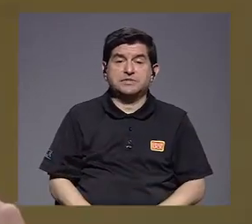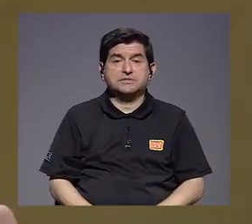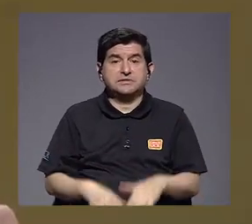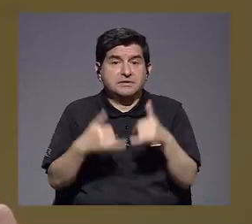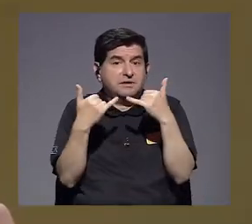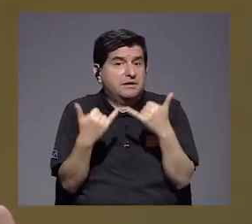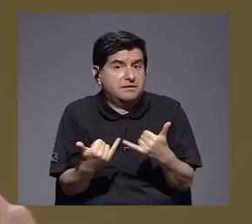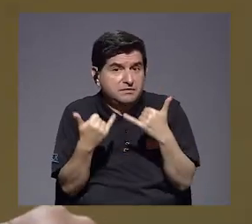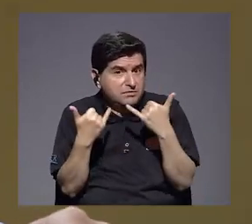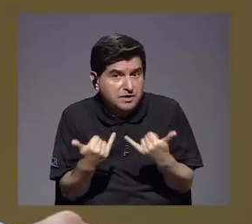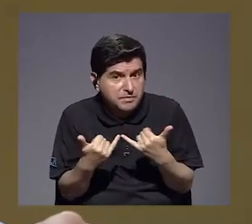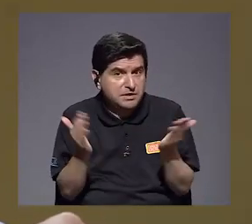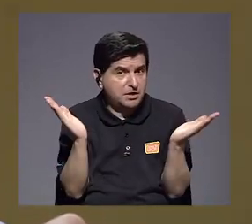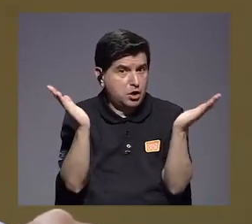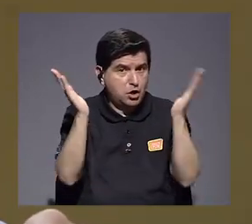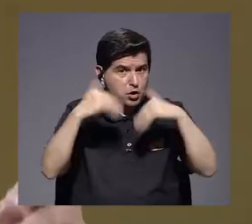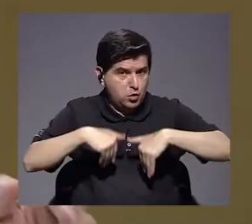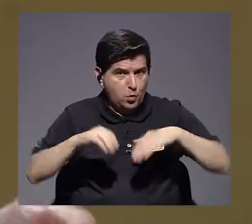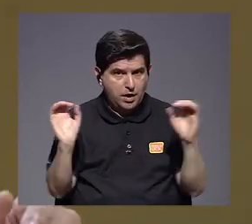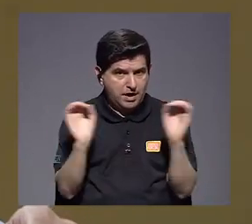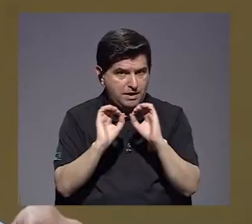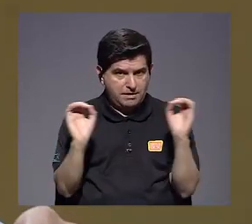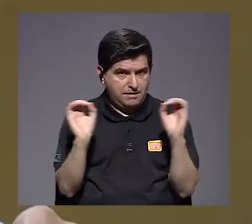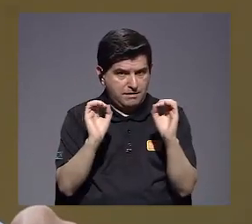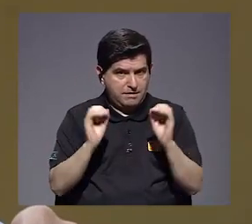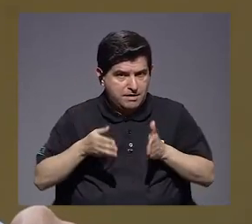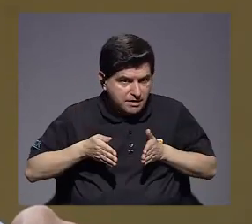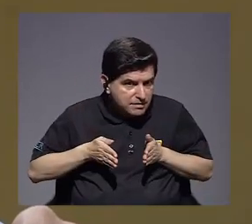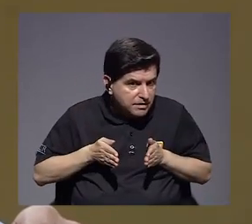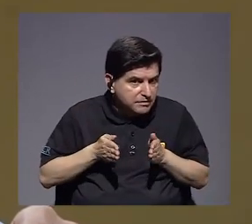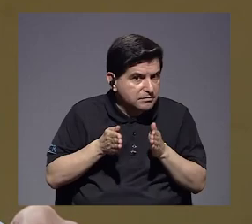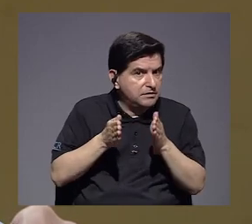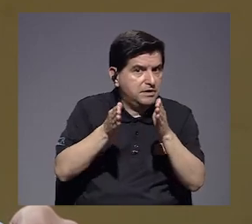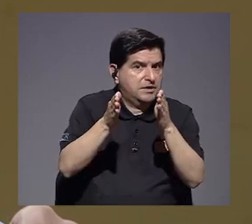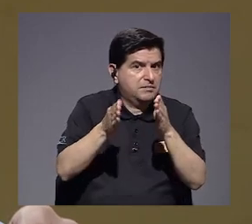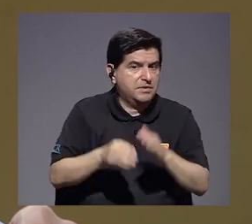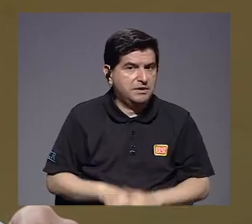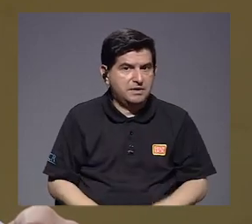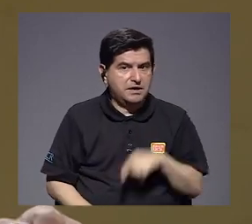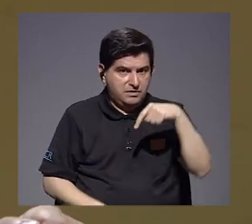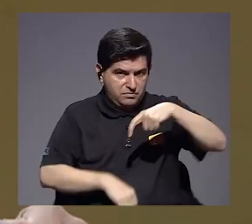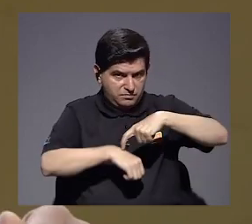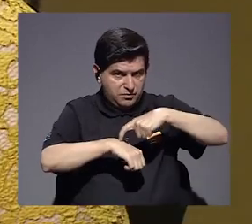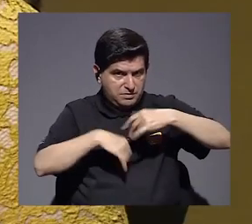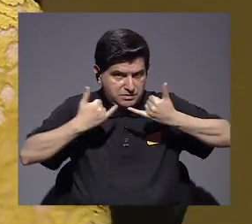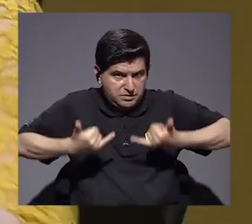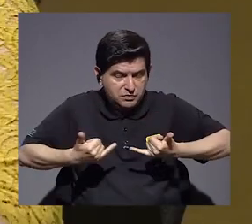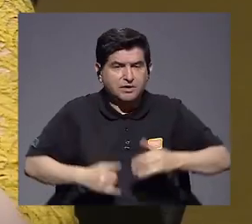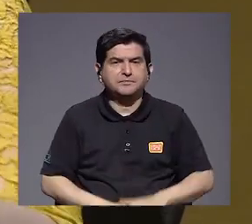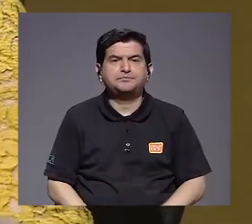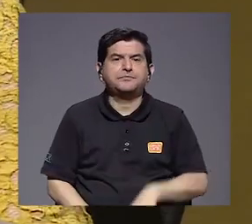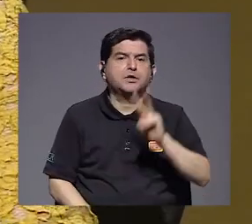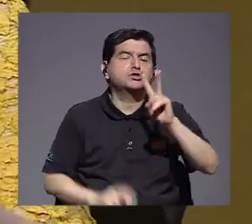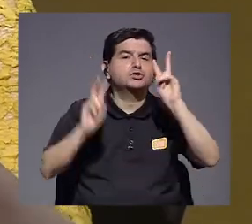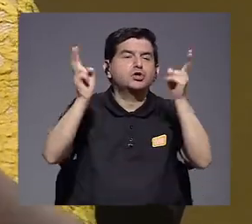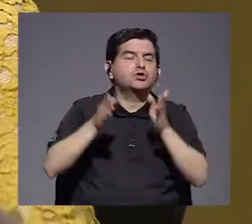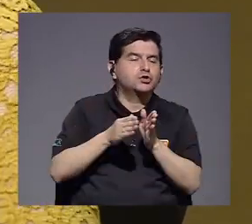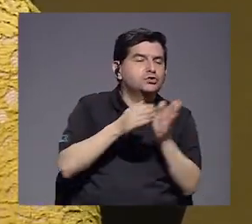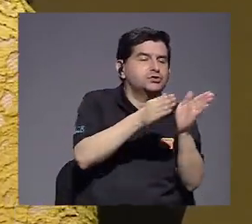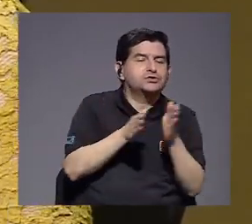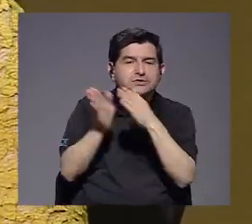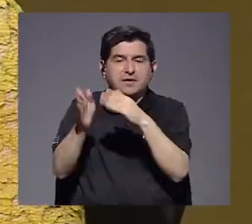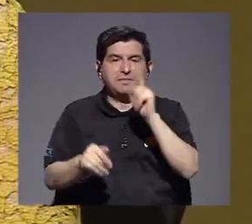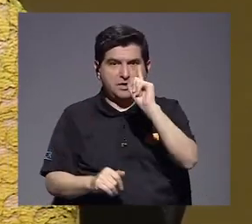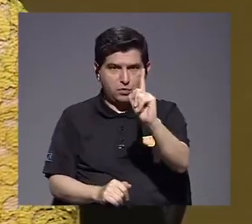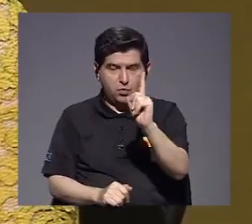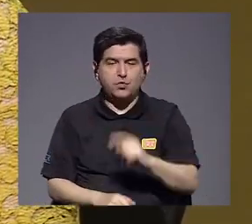no hay ninguna mirada crítica ni una ruta por ese ámbito en este momento. Son dos temas separados. Uno tiene